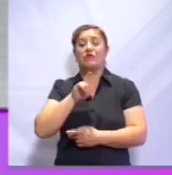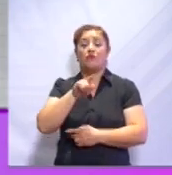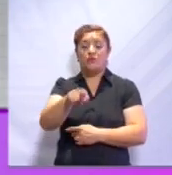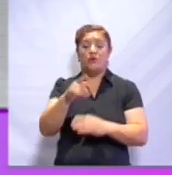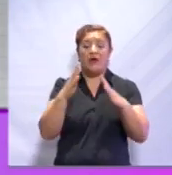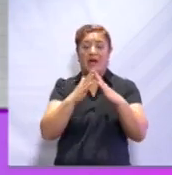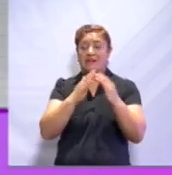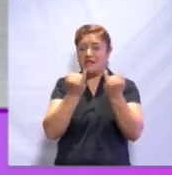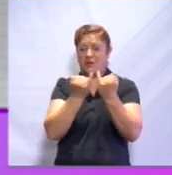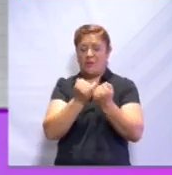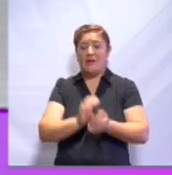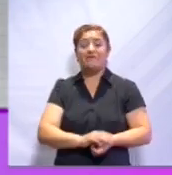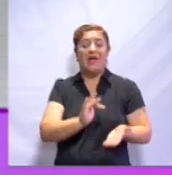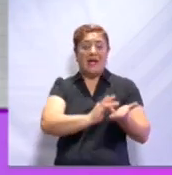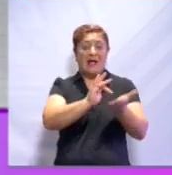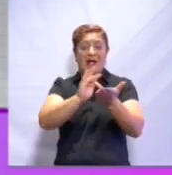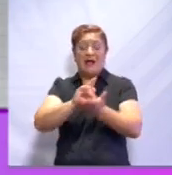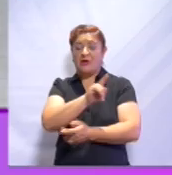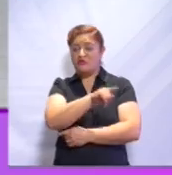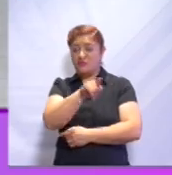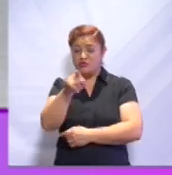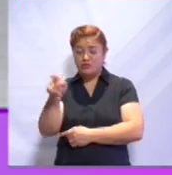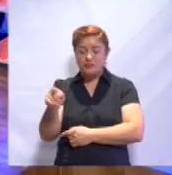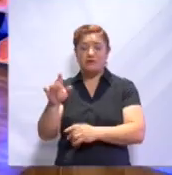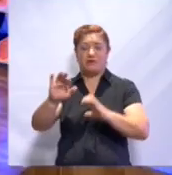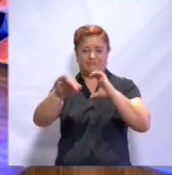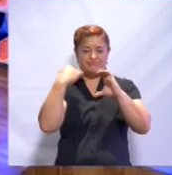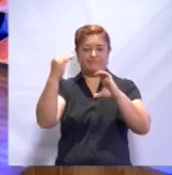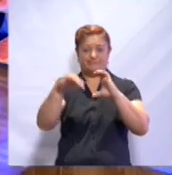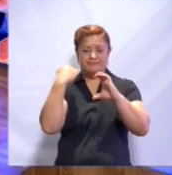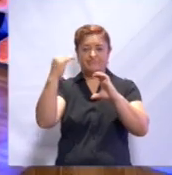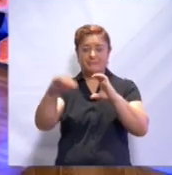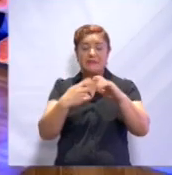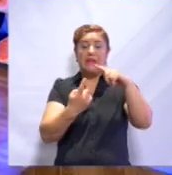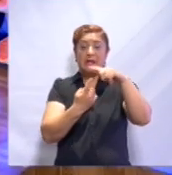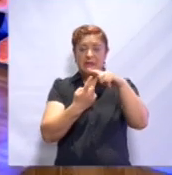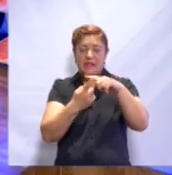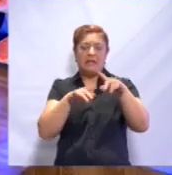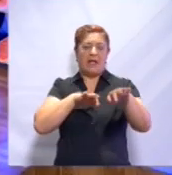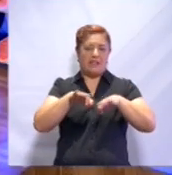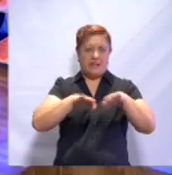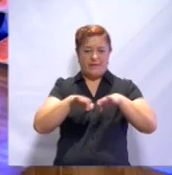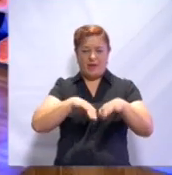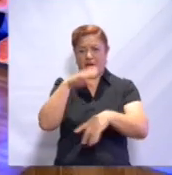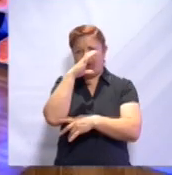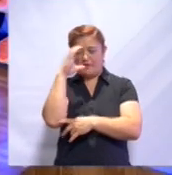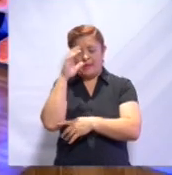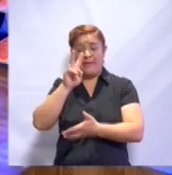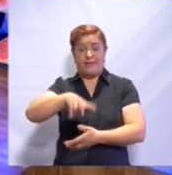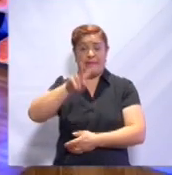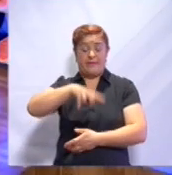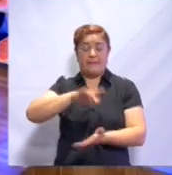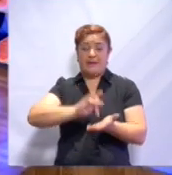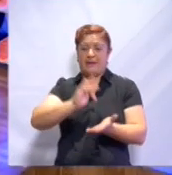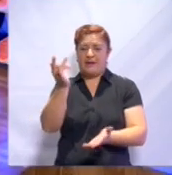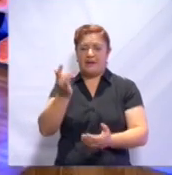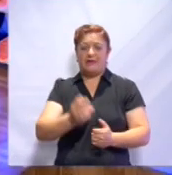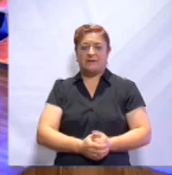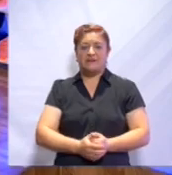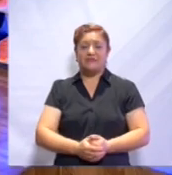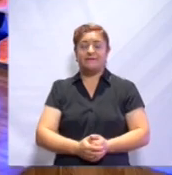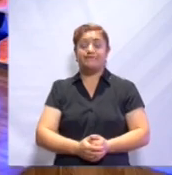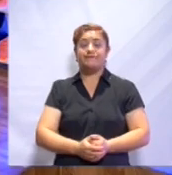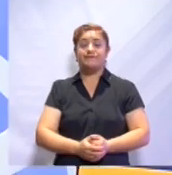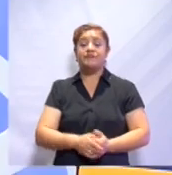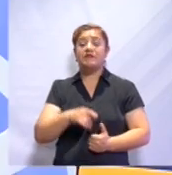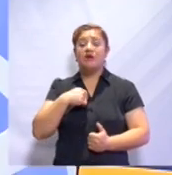Agradecemos a todos los que nos han estado mandando sus trabajos y fotografías. En verdad, gracias. Antes de iniciar, me